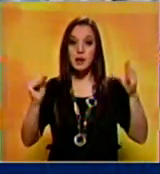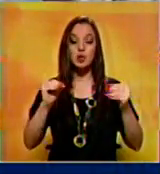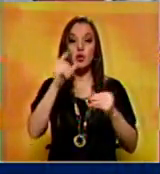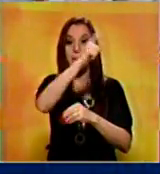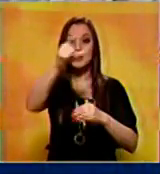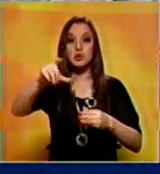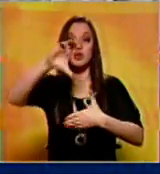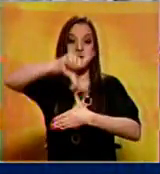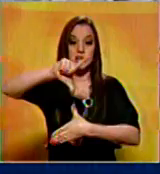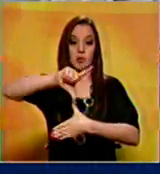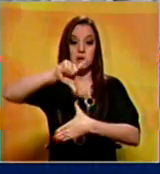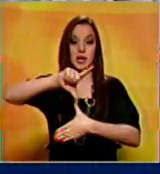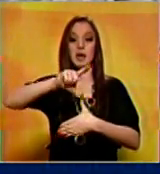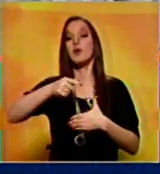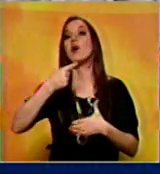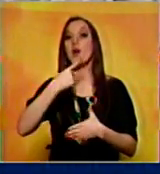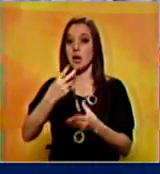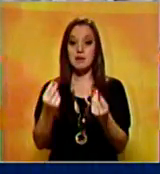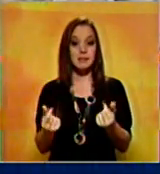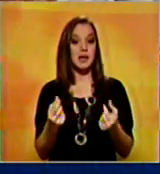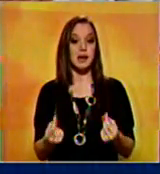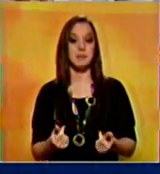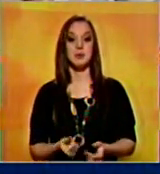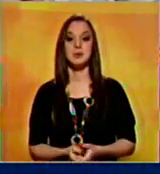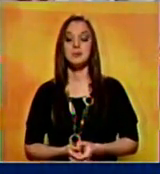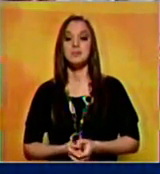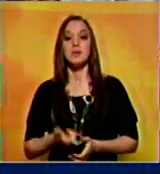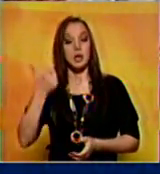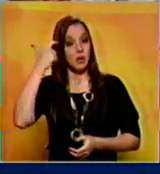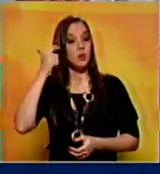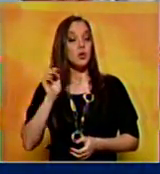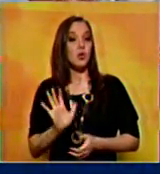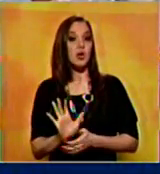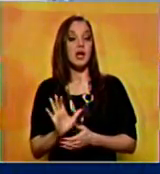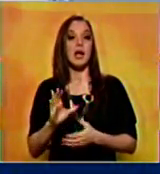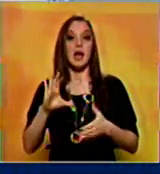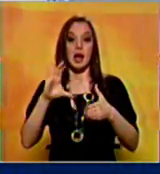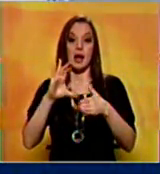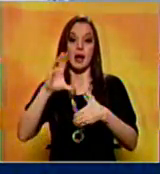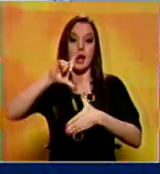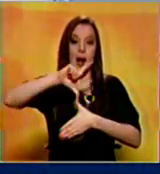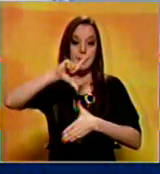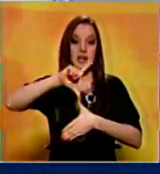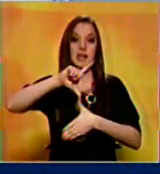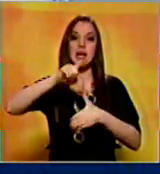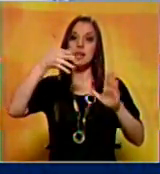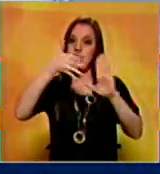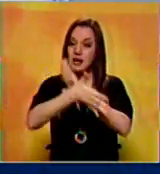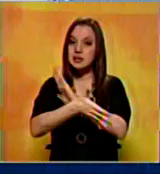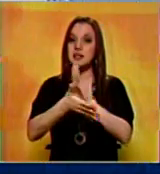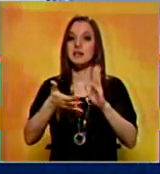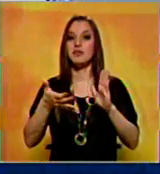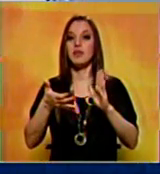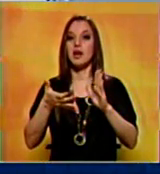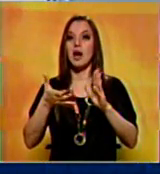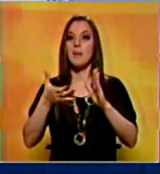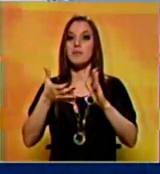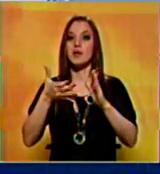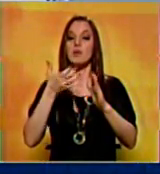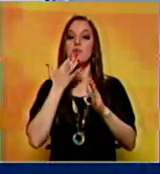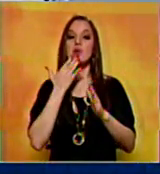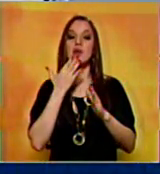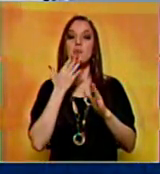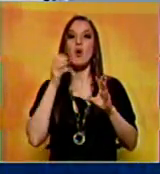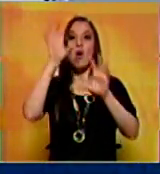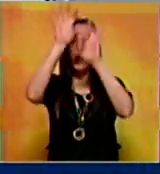porque ahí dicen, mire, América Latina se puede caracterizar entre los países que se demora